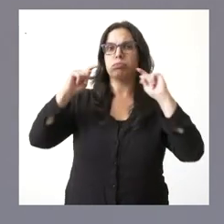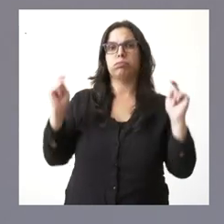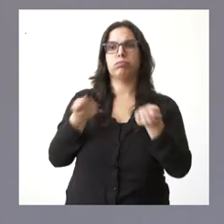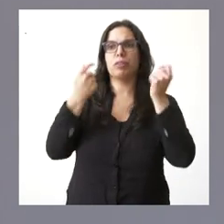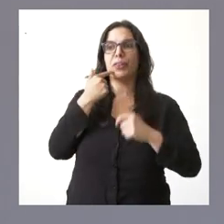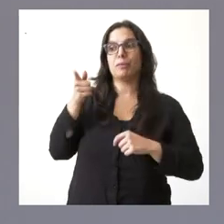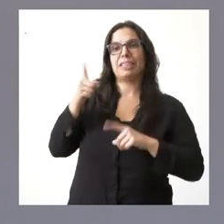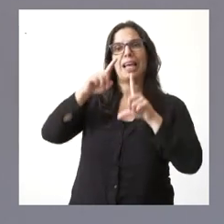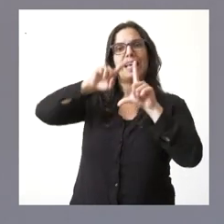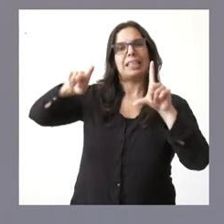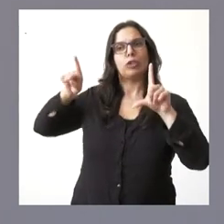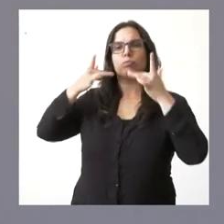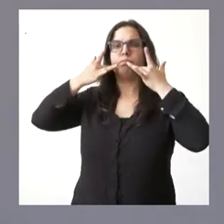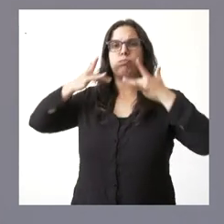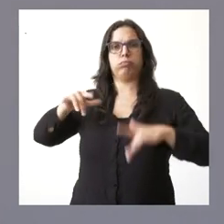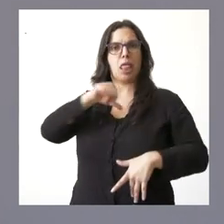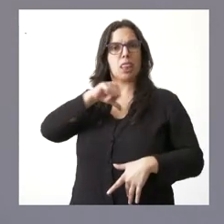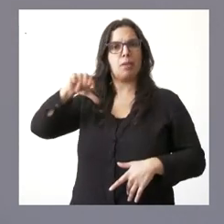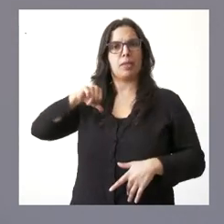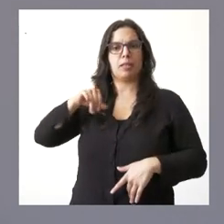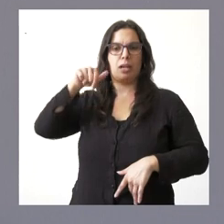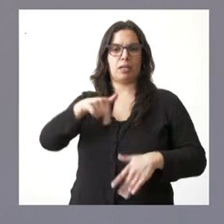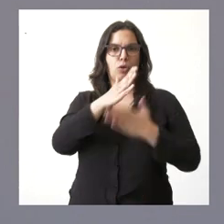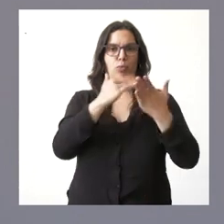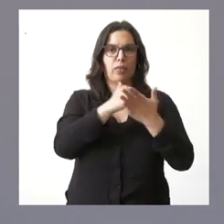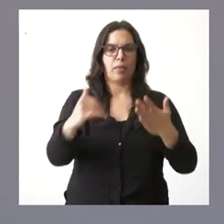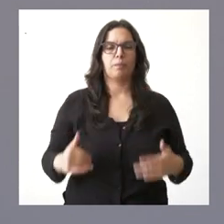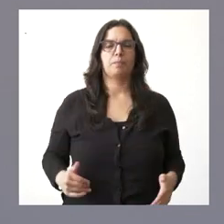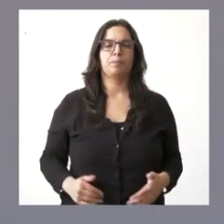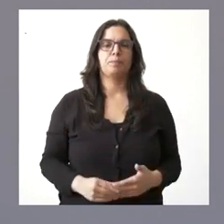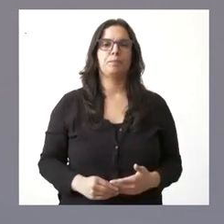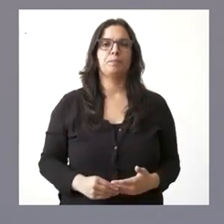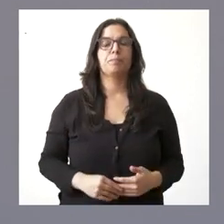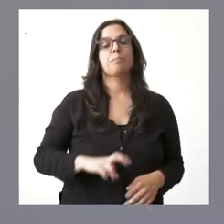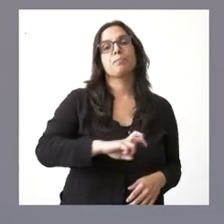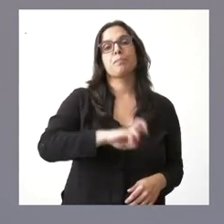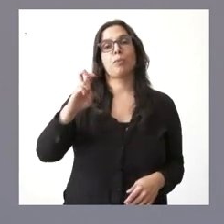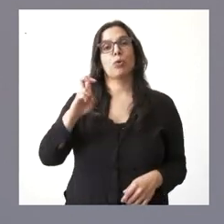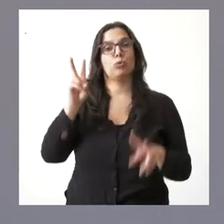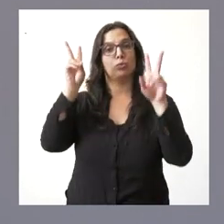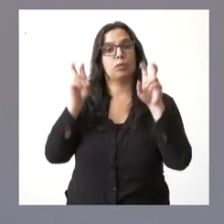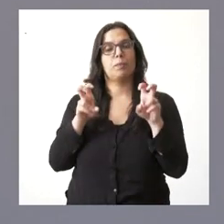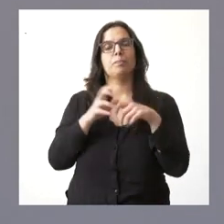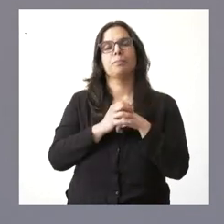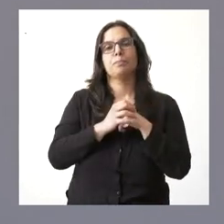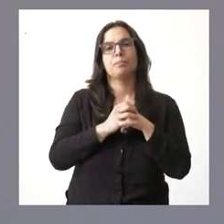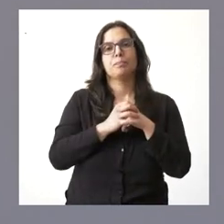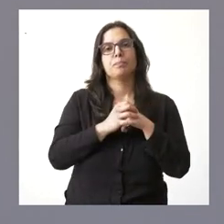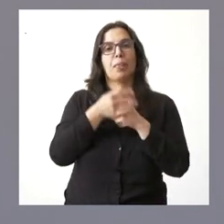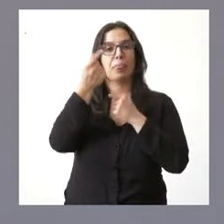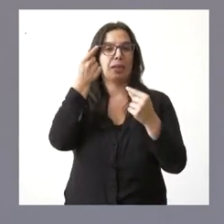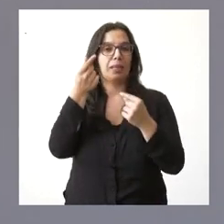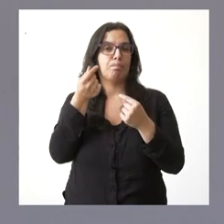estadística de nuestra comunidad autónoma. En otro ámbito de cosas de más detalle